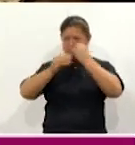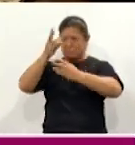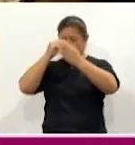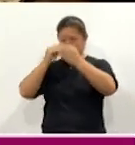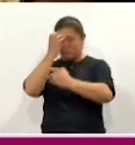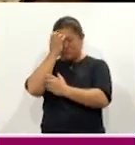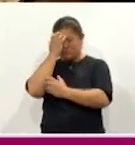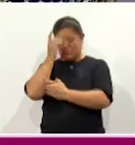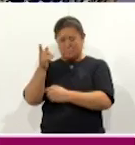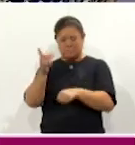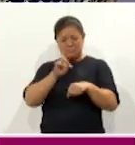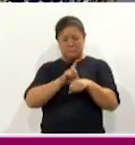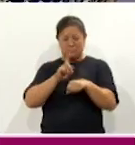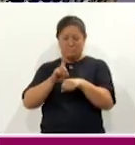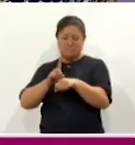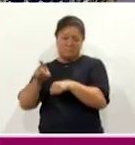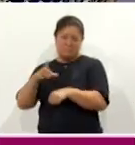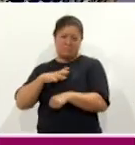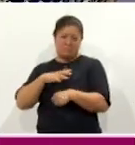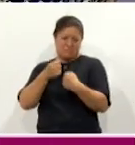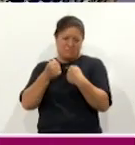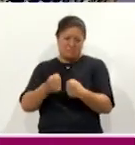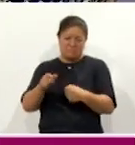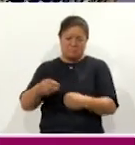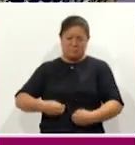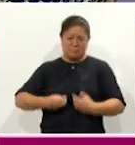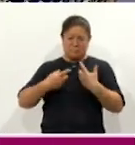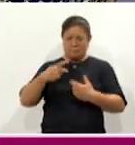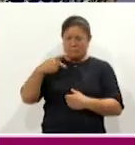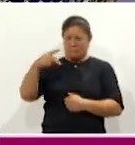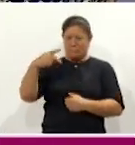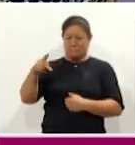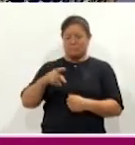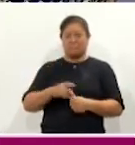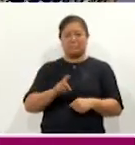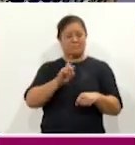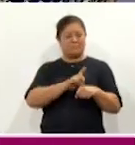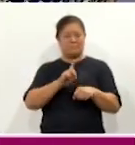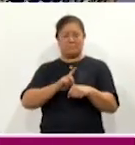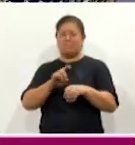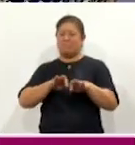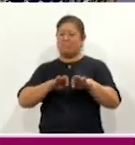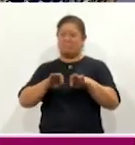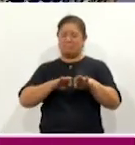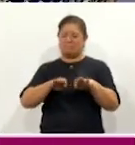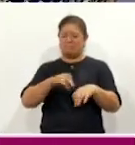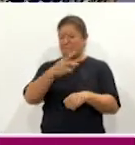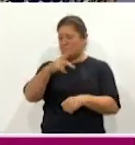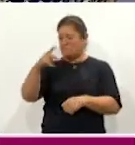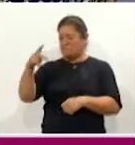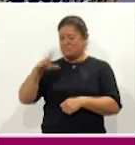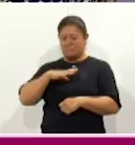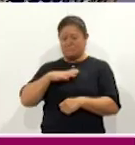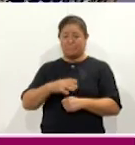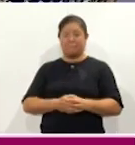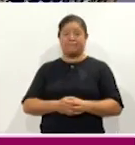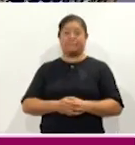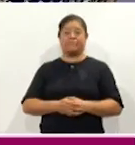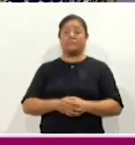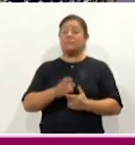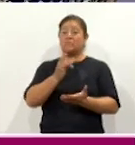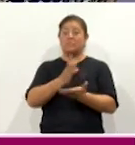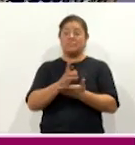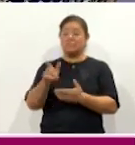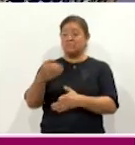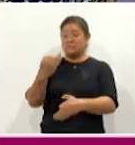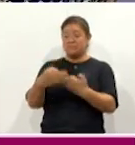además los reafirman día a día en su vida laboral, en su trabajo, en cada uno de los sectores que se encuentran. Y lo único que les hace falta